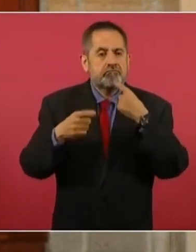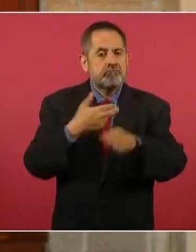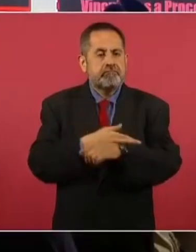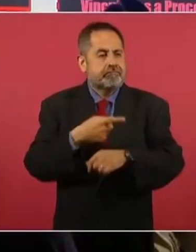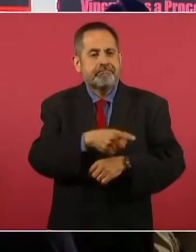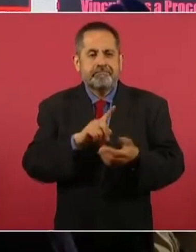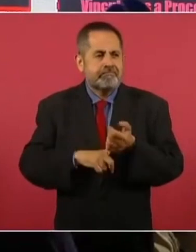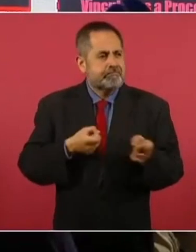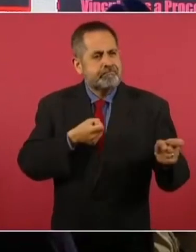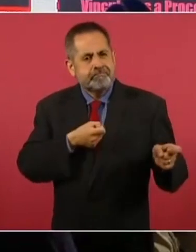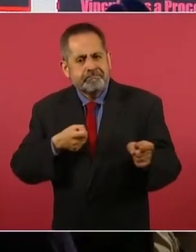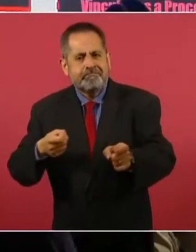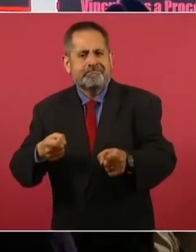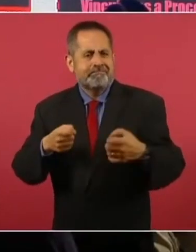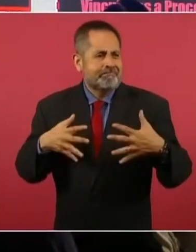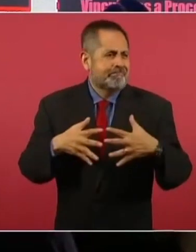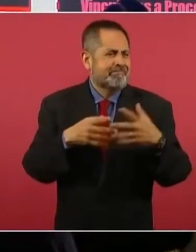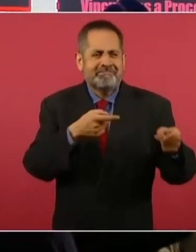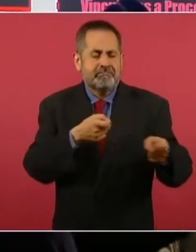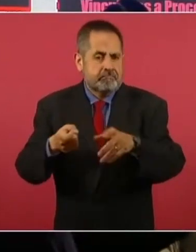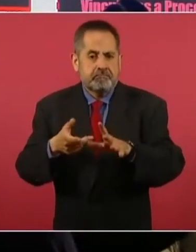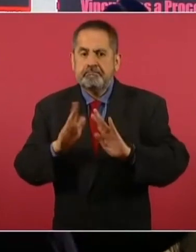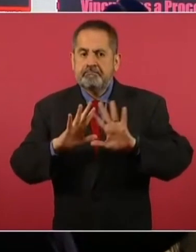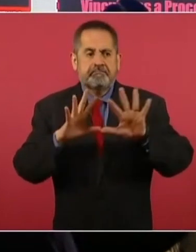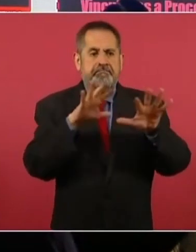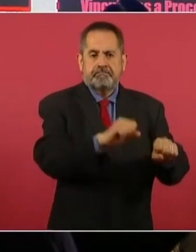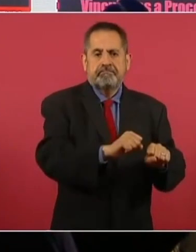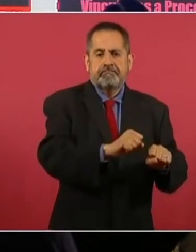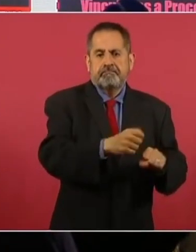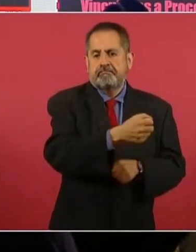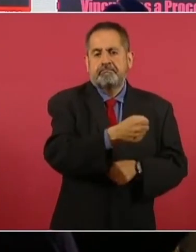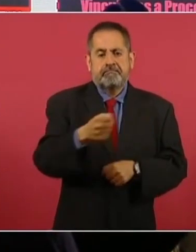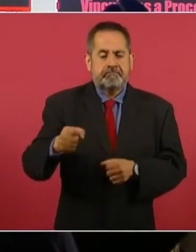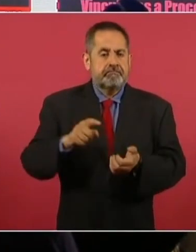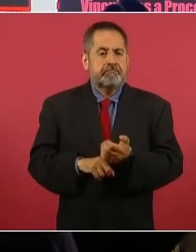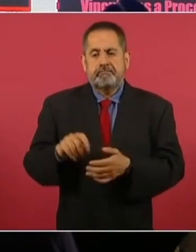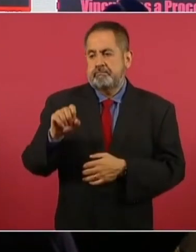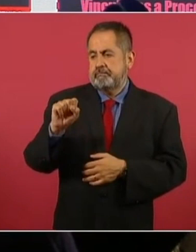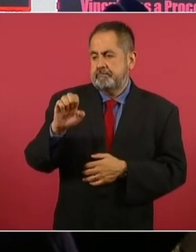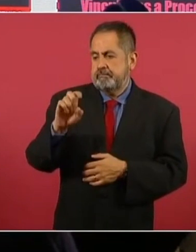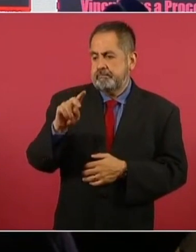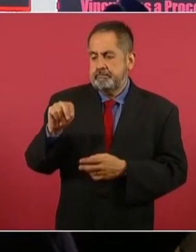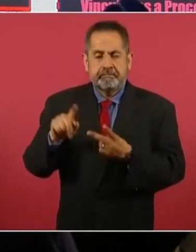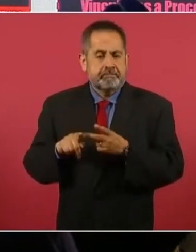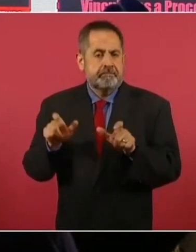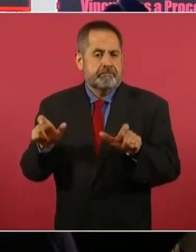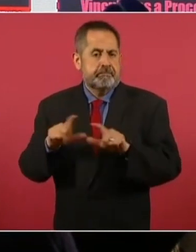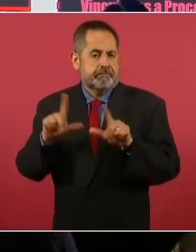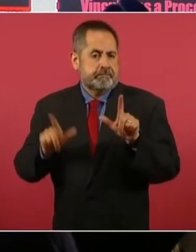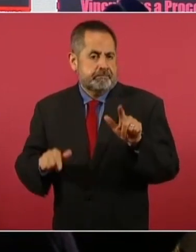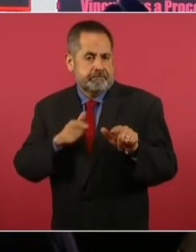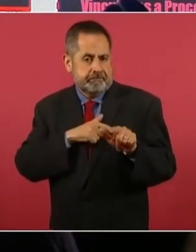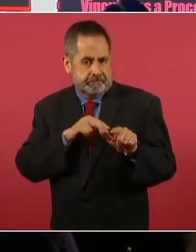balaceras en diferentes puntos de Jerez, fueron asegurados por personal de Sedena, Guardia Nacional y la Policía Estatal,